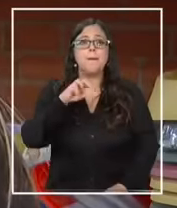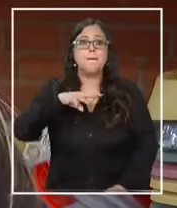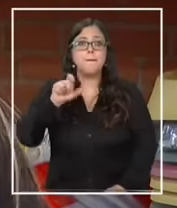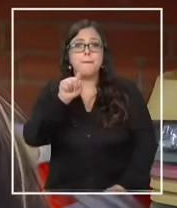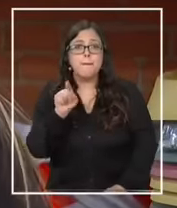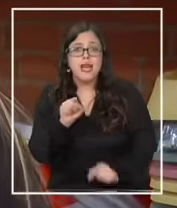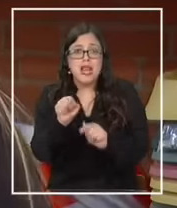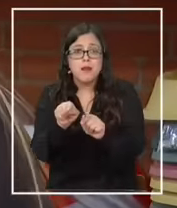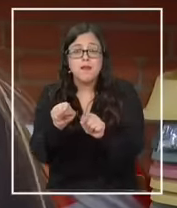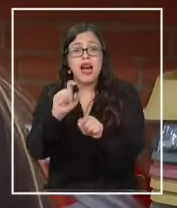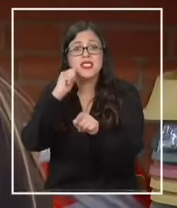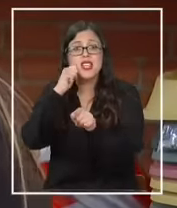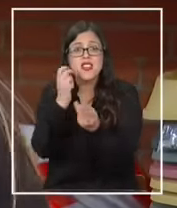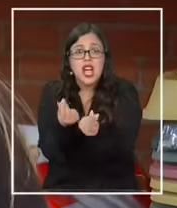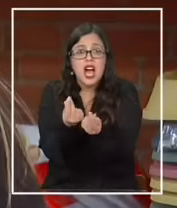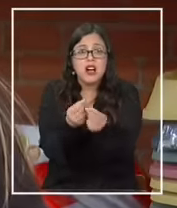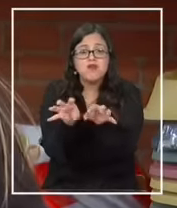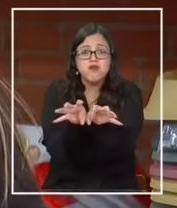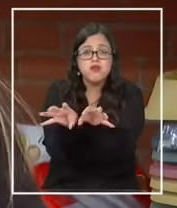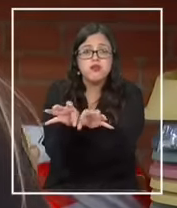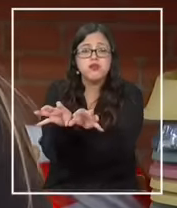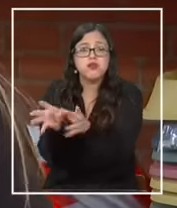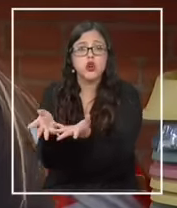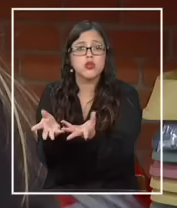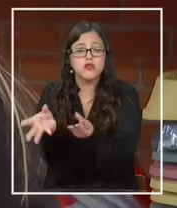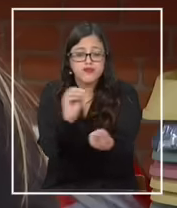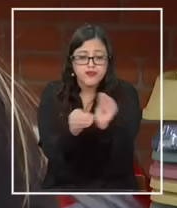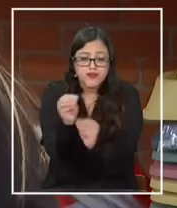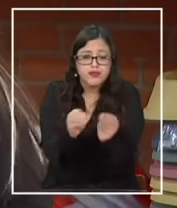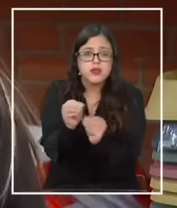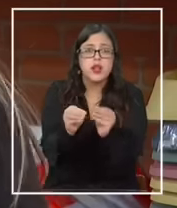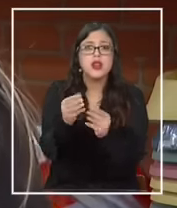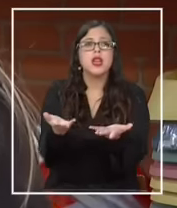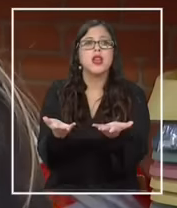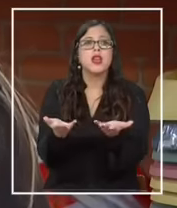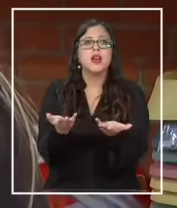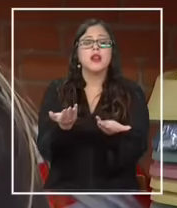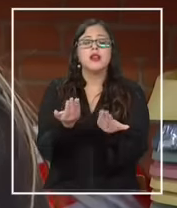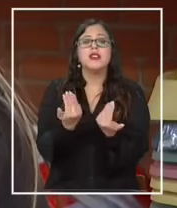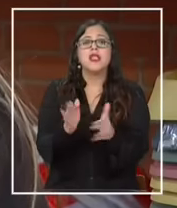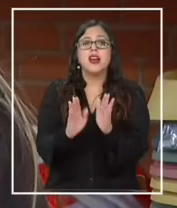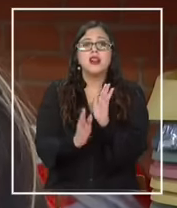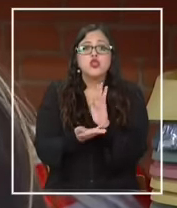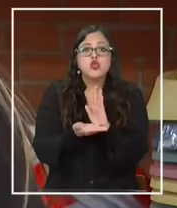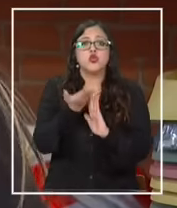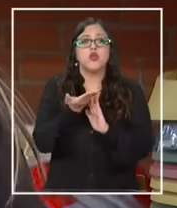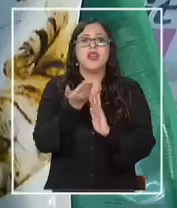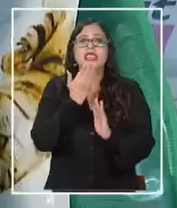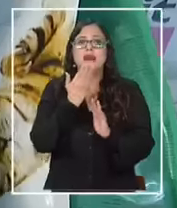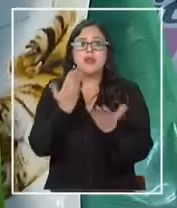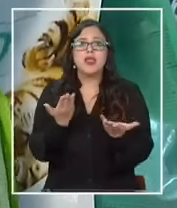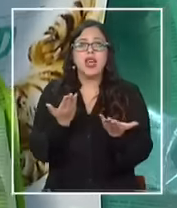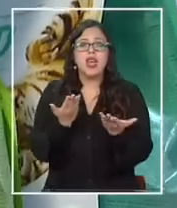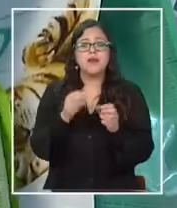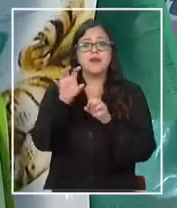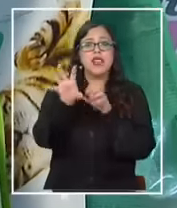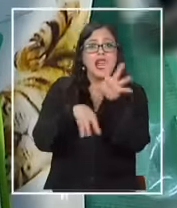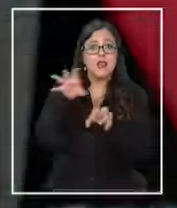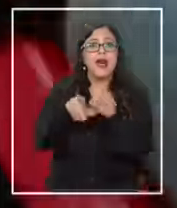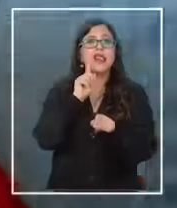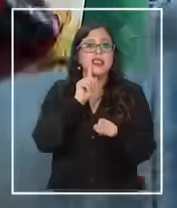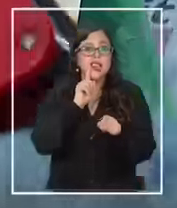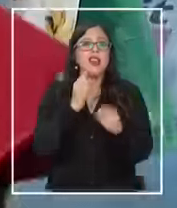costos de los alimentos además mascotas tienen como requerimientos específicos que eso también hace más caros los productos